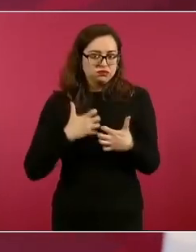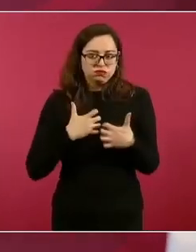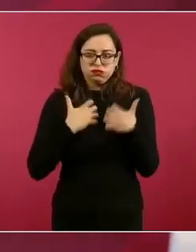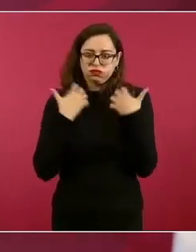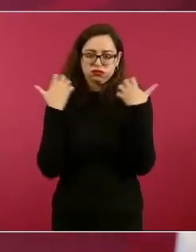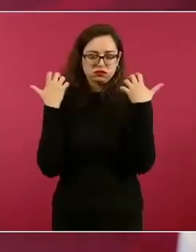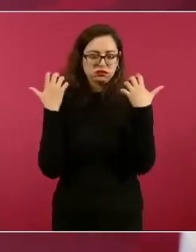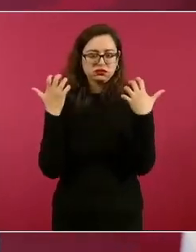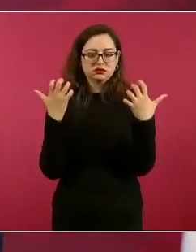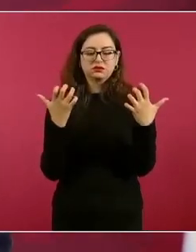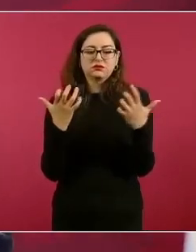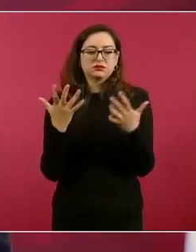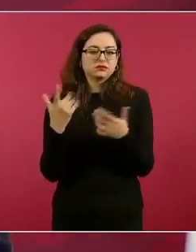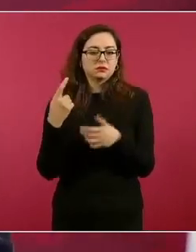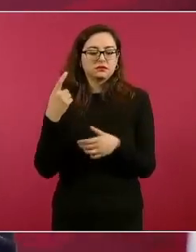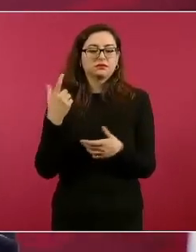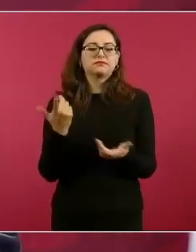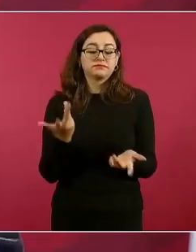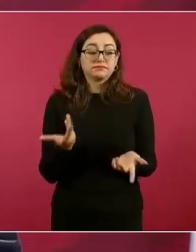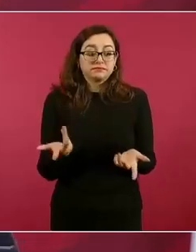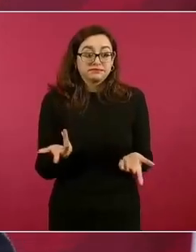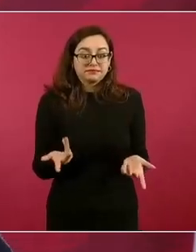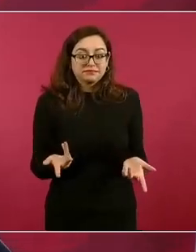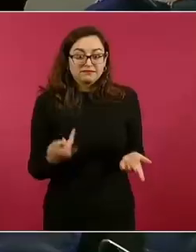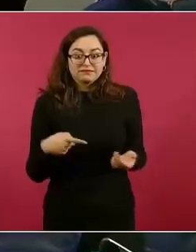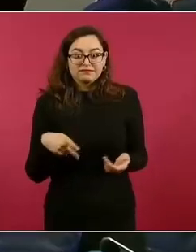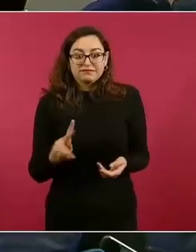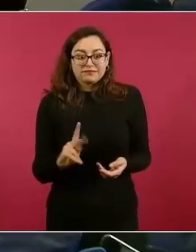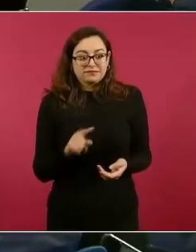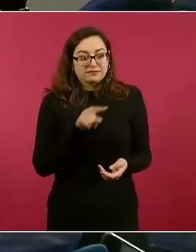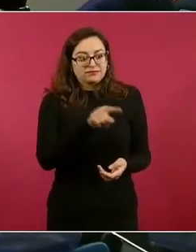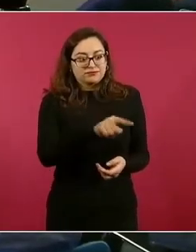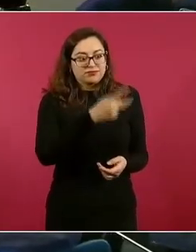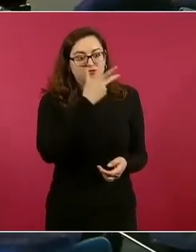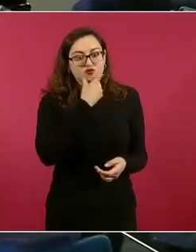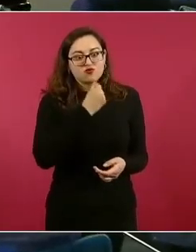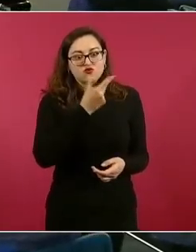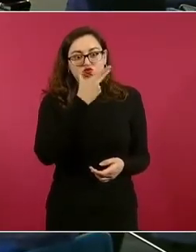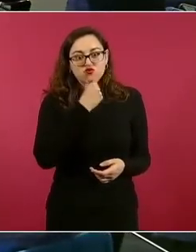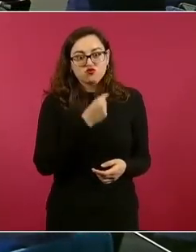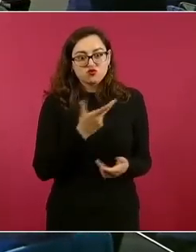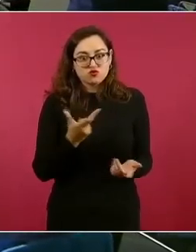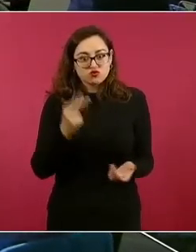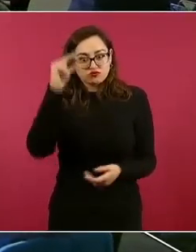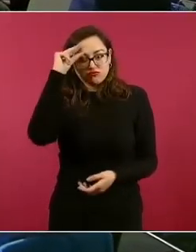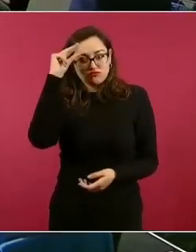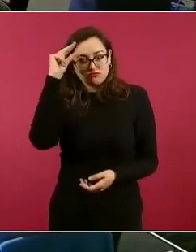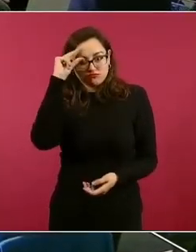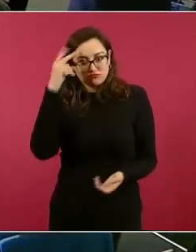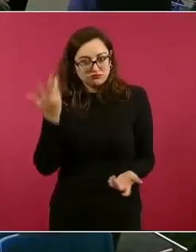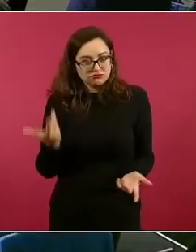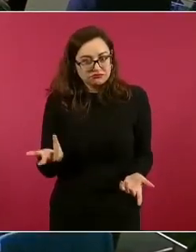un agente de un medio intelectual.